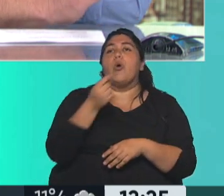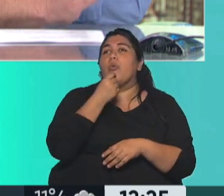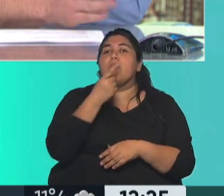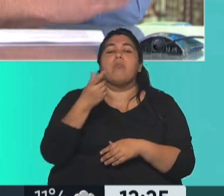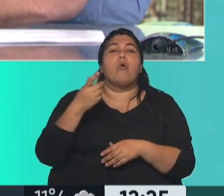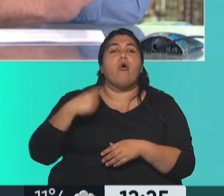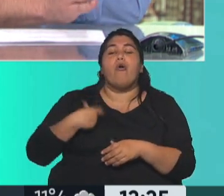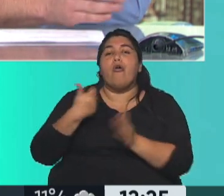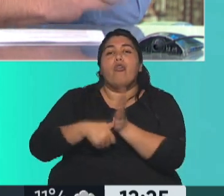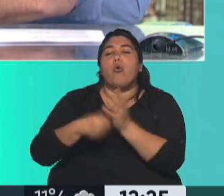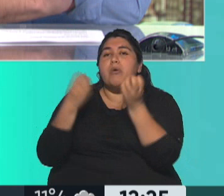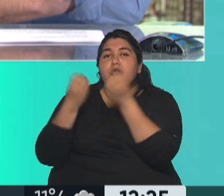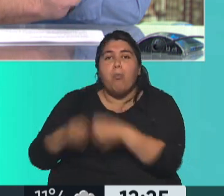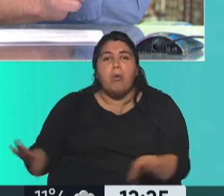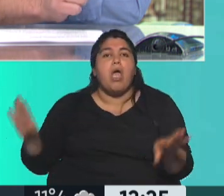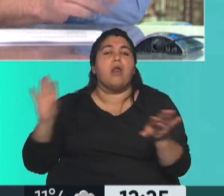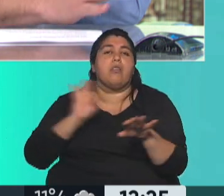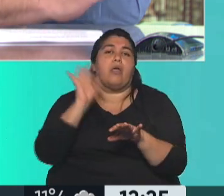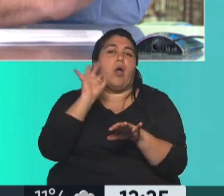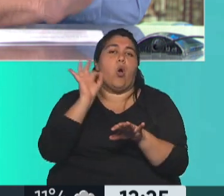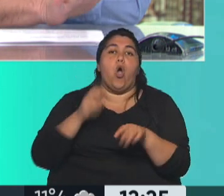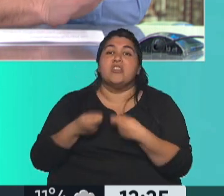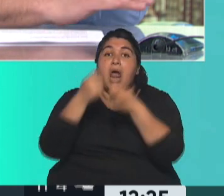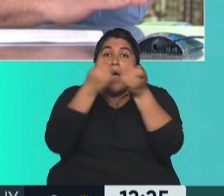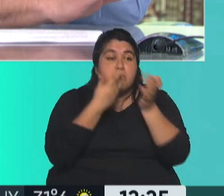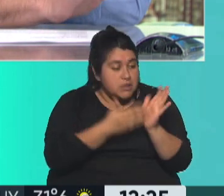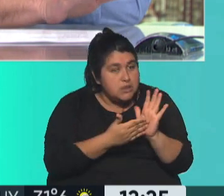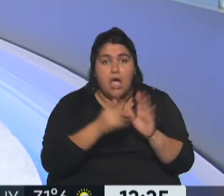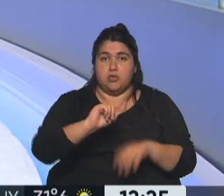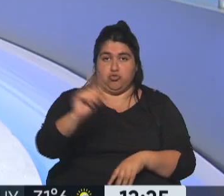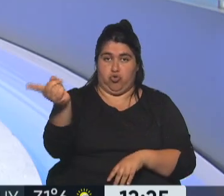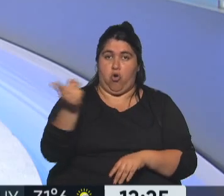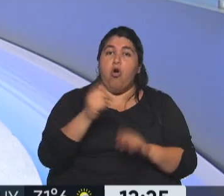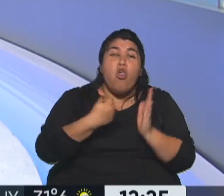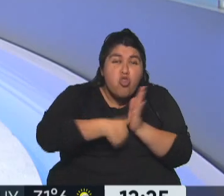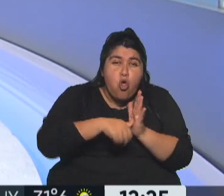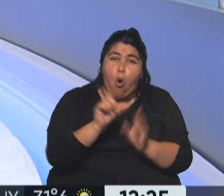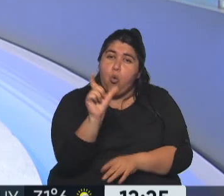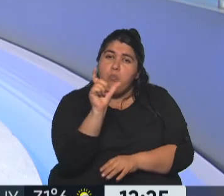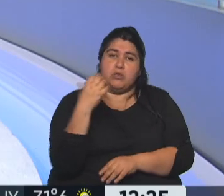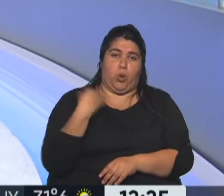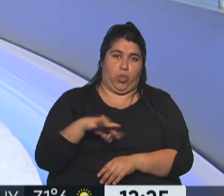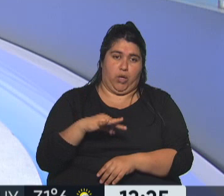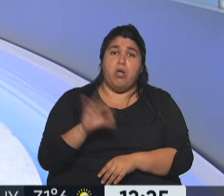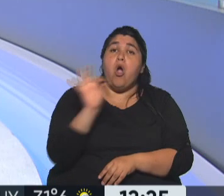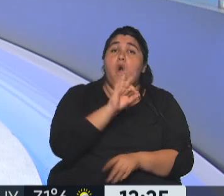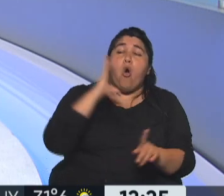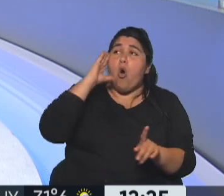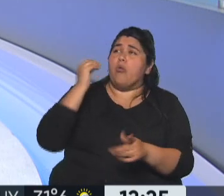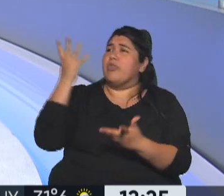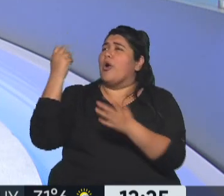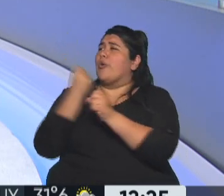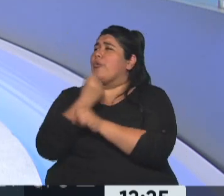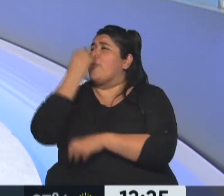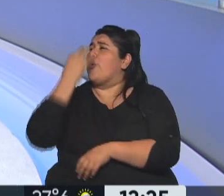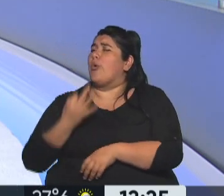porque renovaste y tenés el papel del trámite. Sacaste el triplicado y encontraste el duplicado y lo dejaste en casa y lo tenés por las